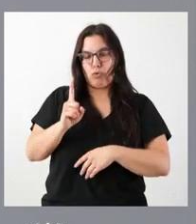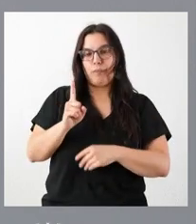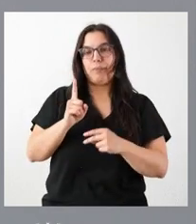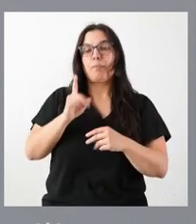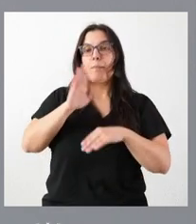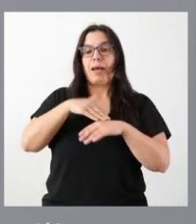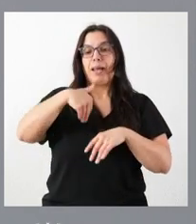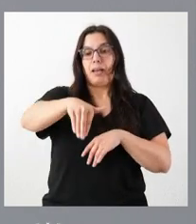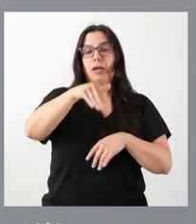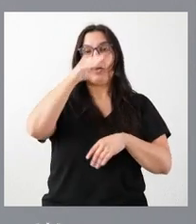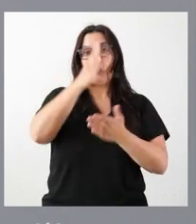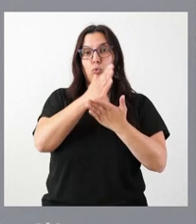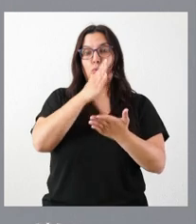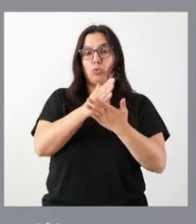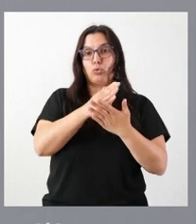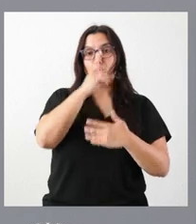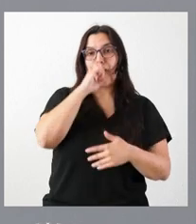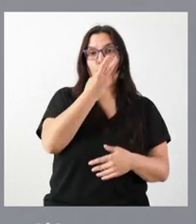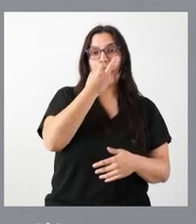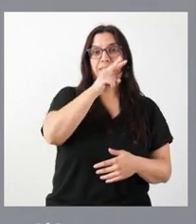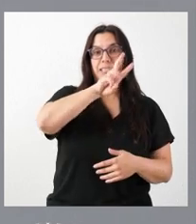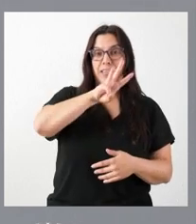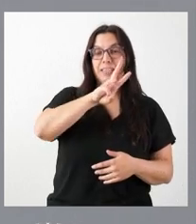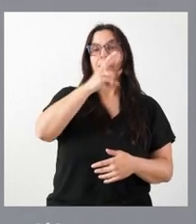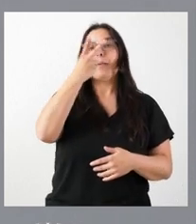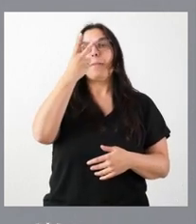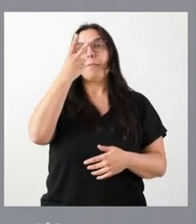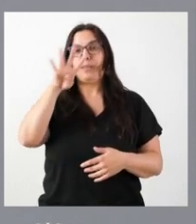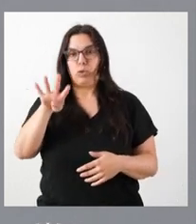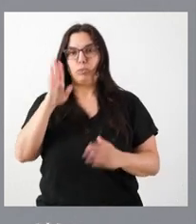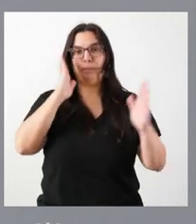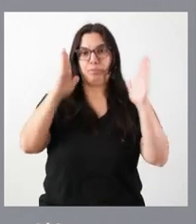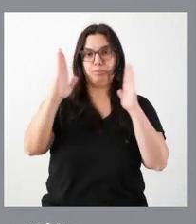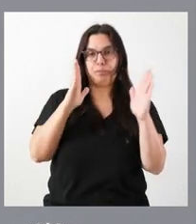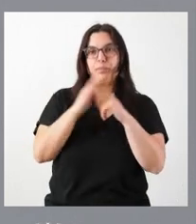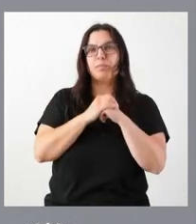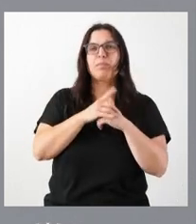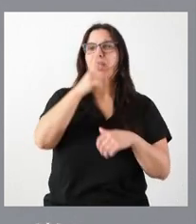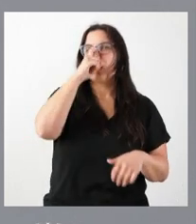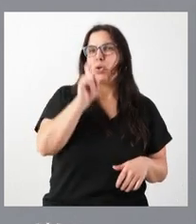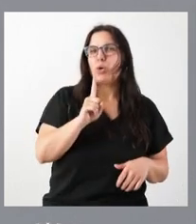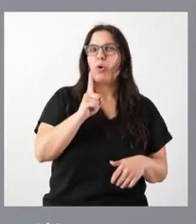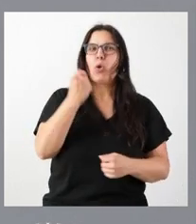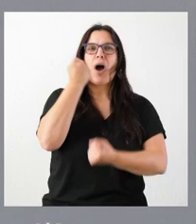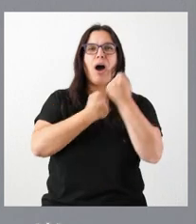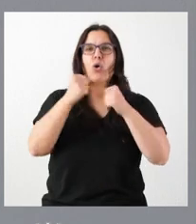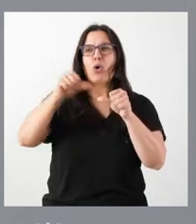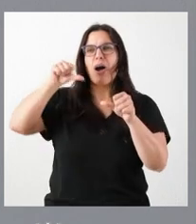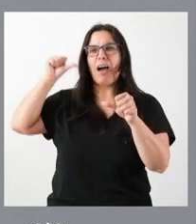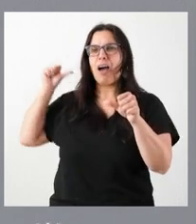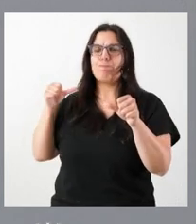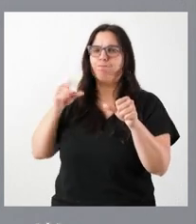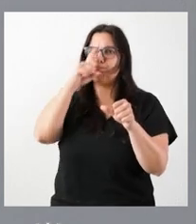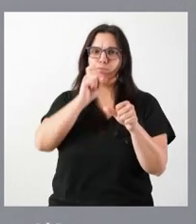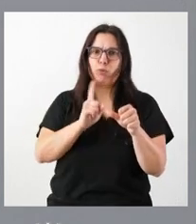próximo que se va a aplicar, que es para el curso 23-24. No recuerdo aquí los ahorros precedentes que se habían